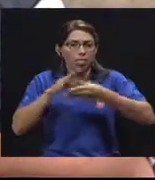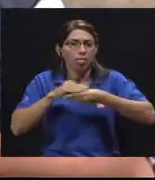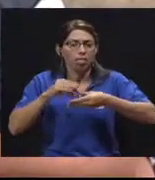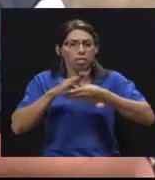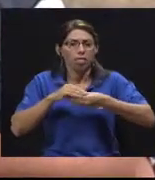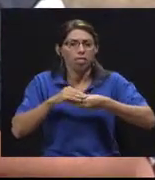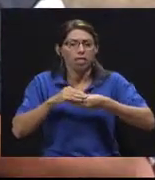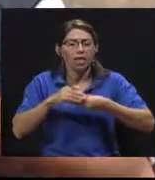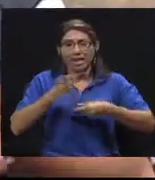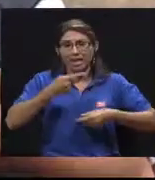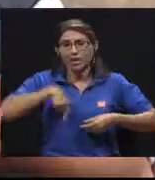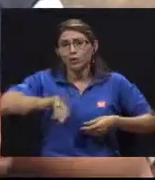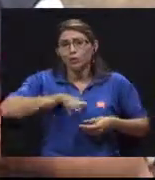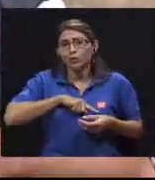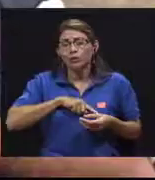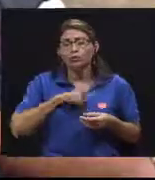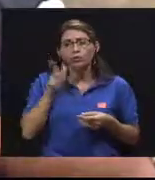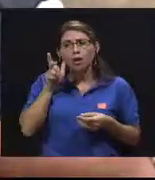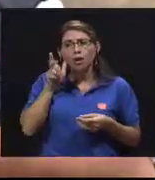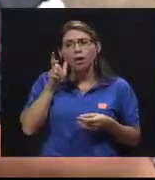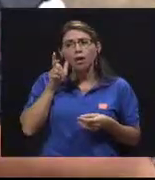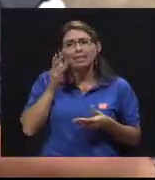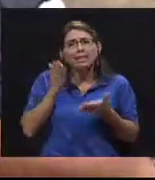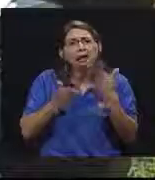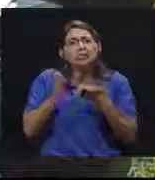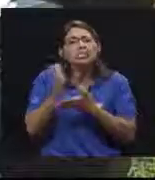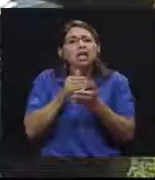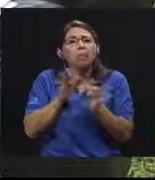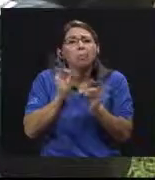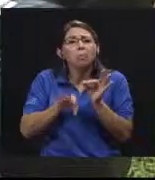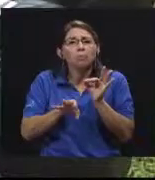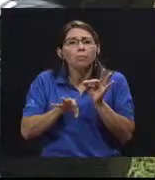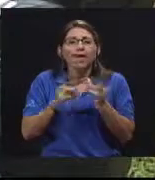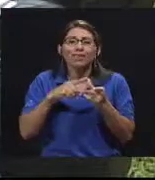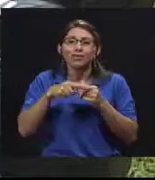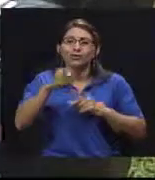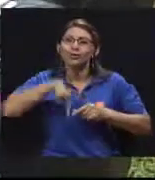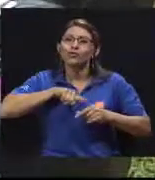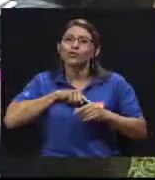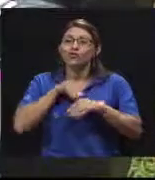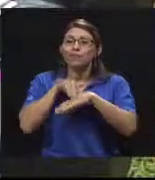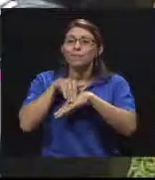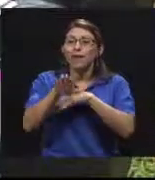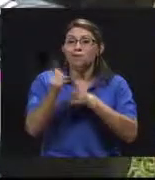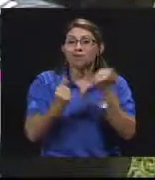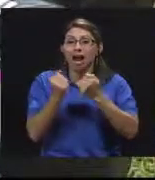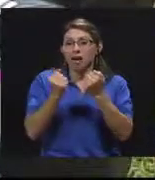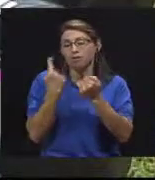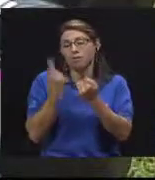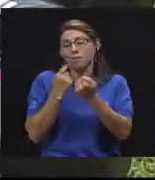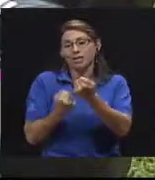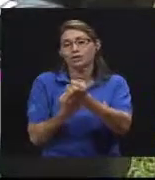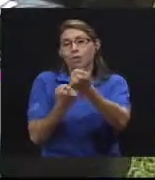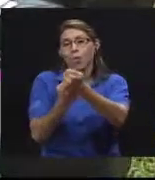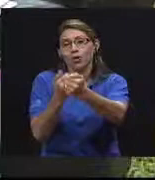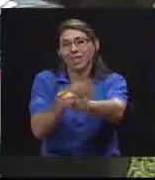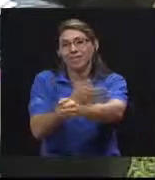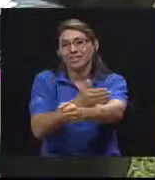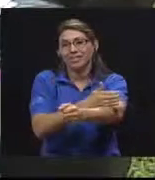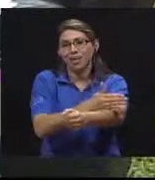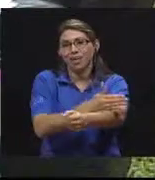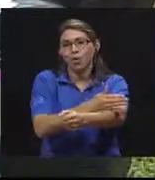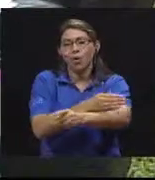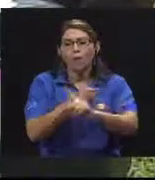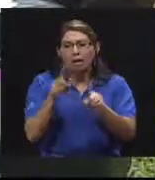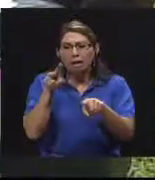y para nosotros puede ser muy mínimo. Entonces enviamos un soporte avanzado. Cuando llegamos definitivamente